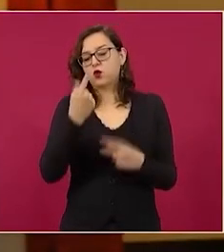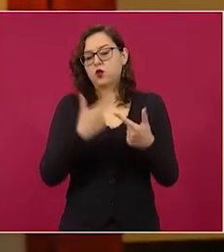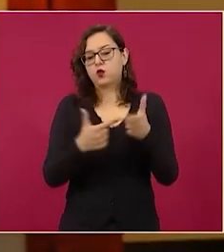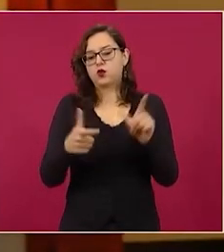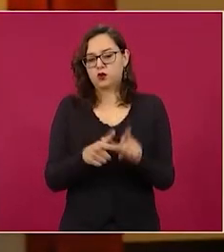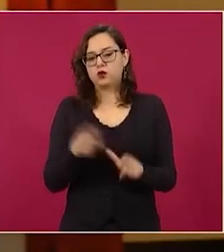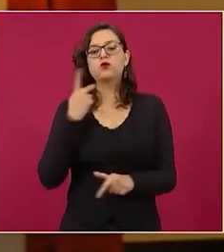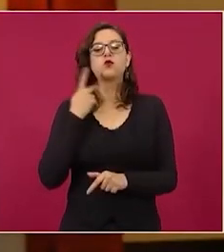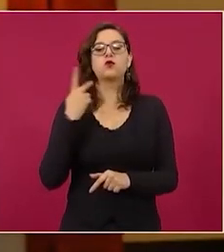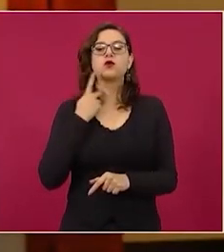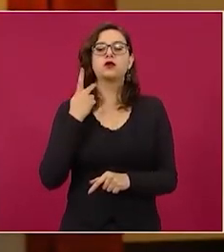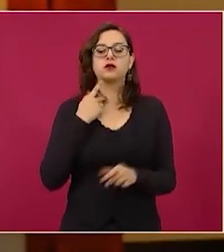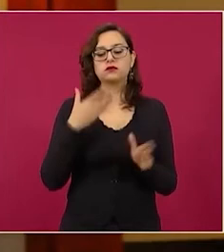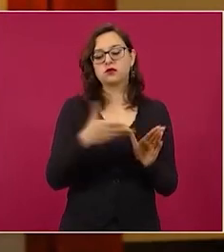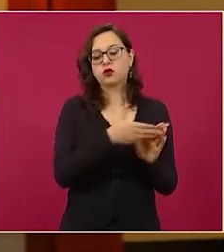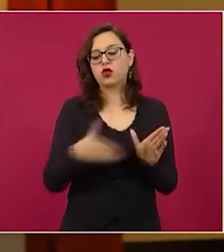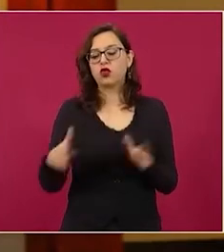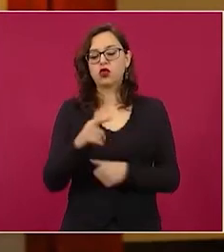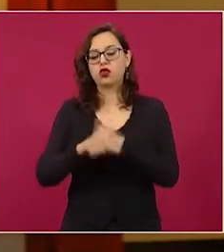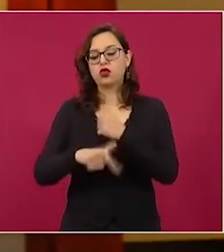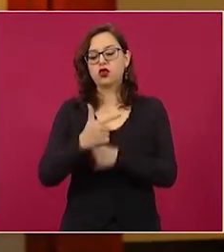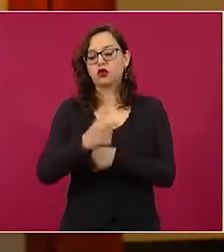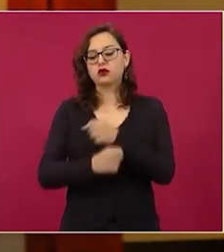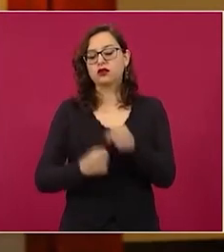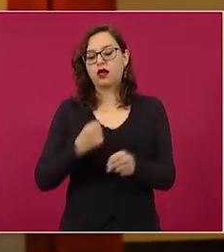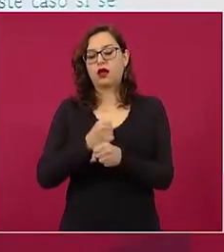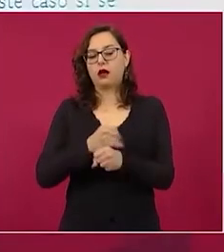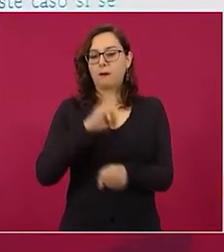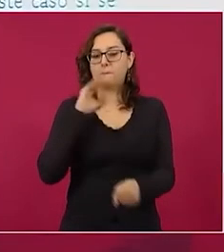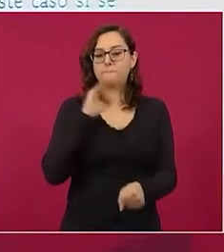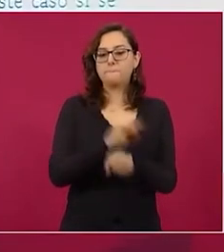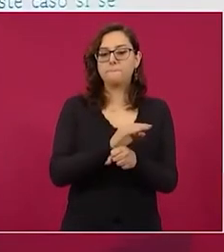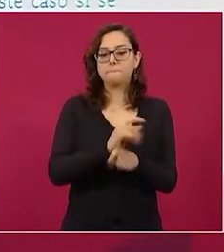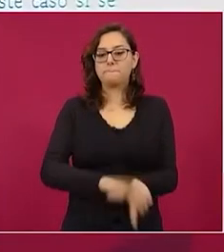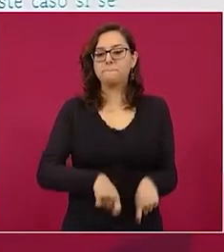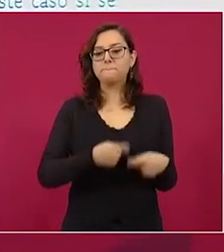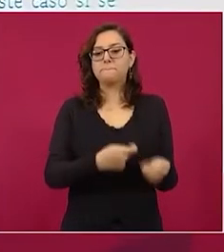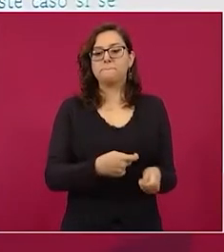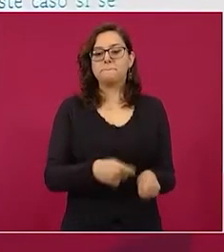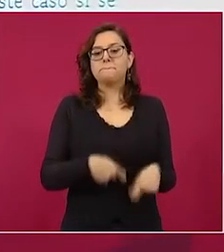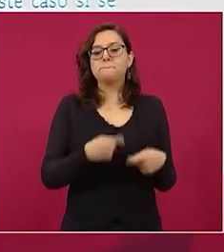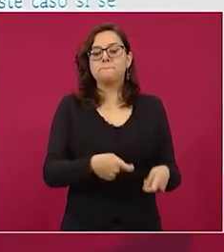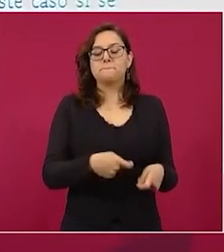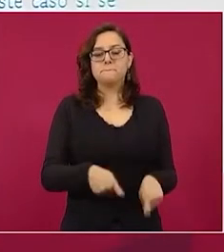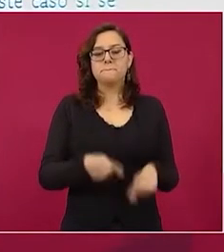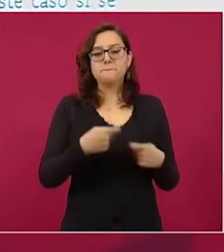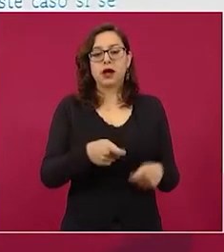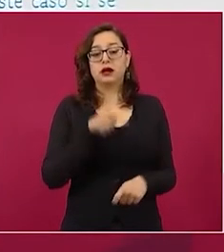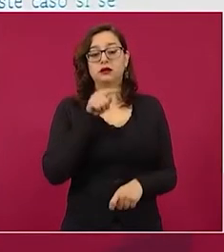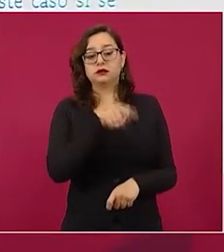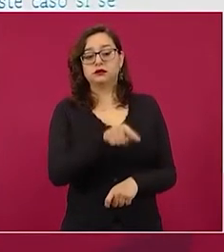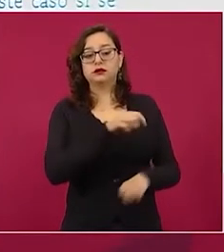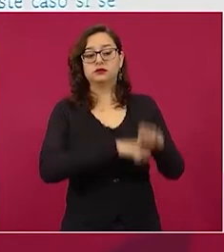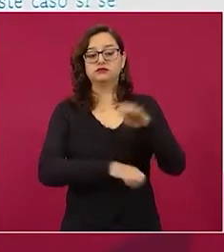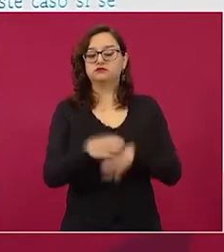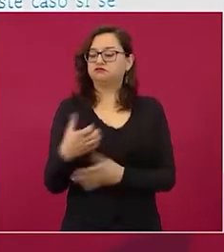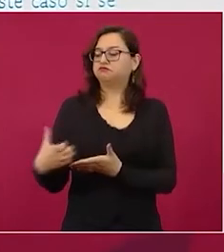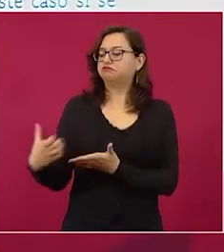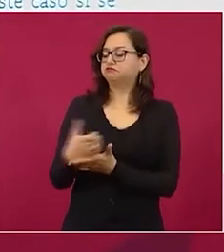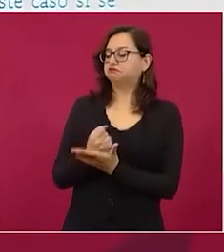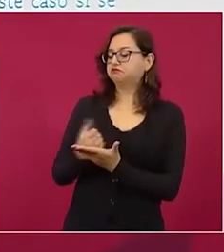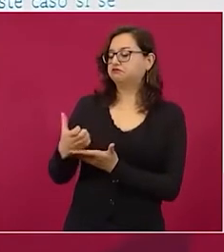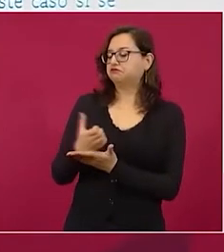En estos dos sexenios Oceanografía ganó entre comillas alrededor de 160